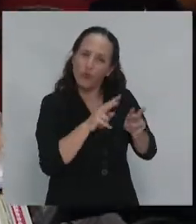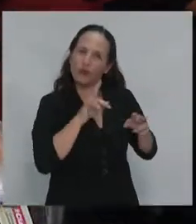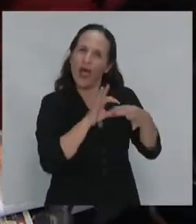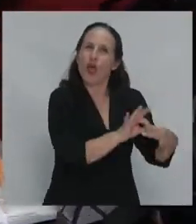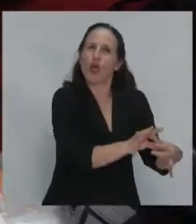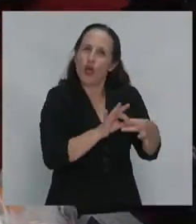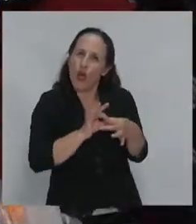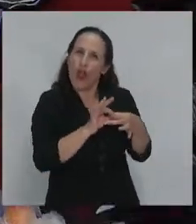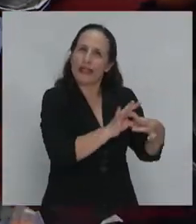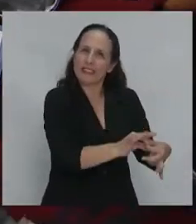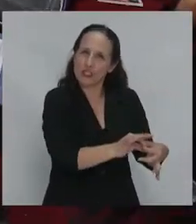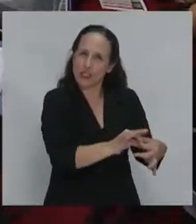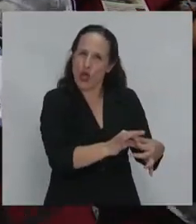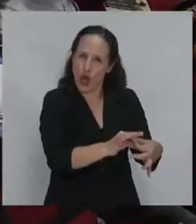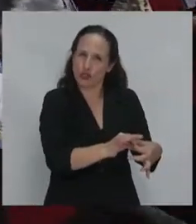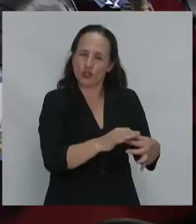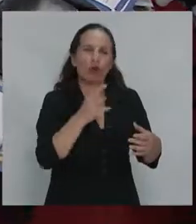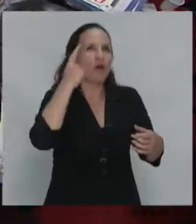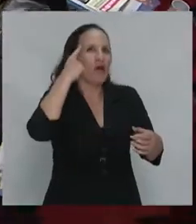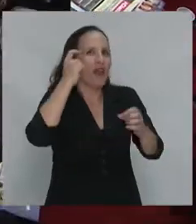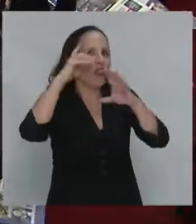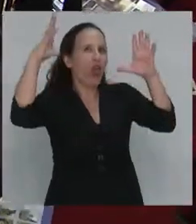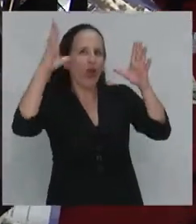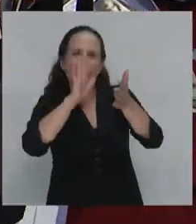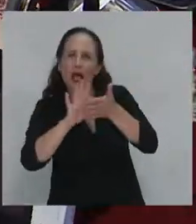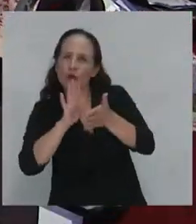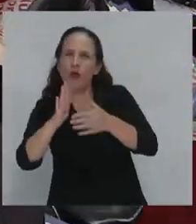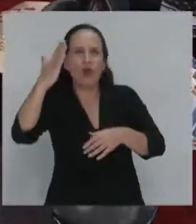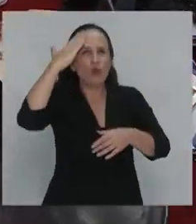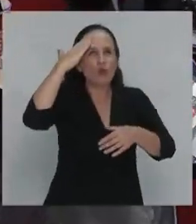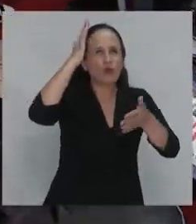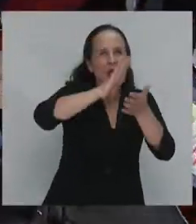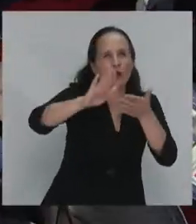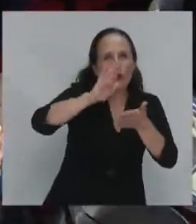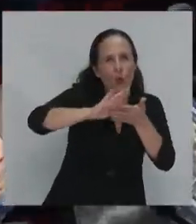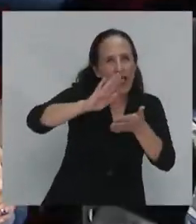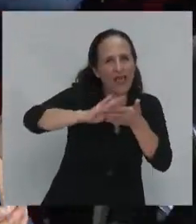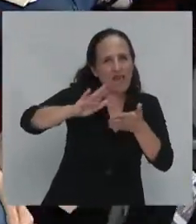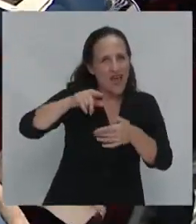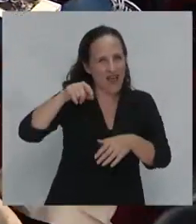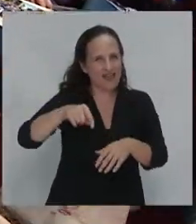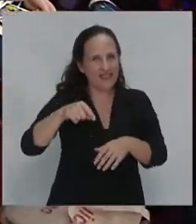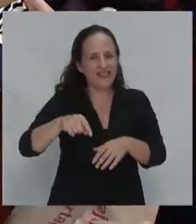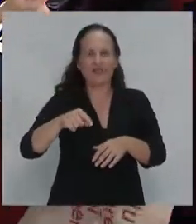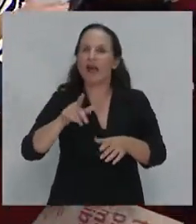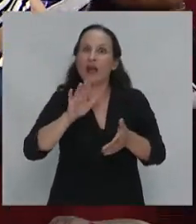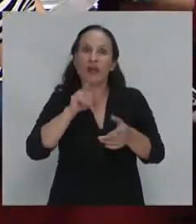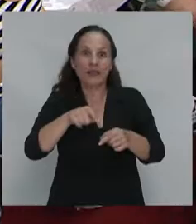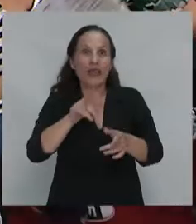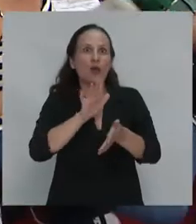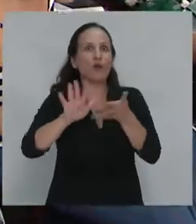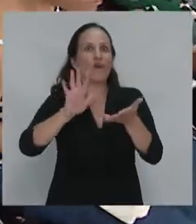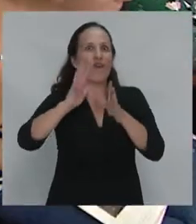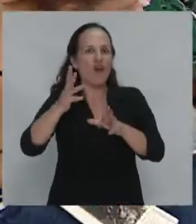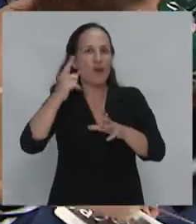con nuevos ideales con nueva cultura que se alimente la lógica la nueva lógica de